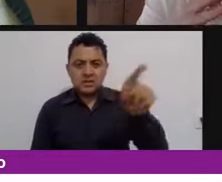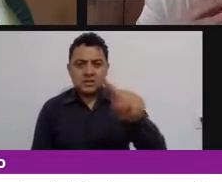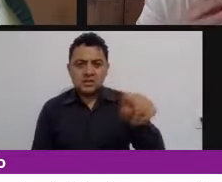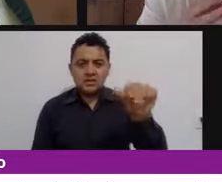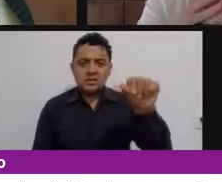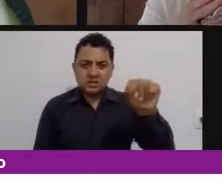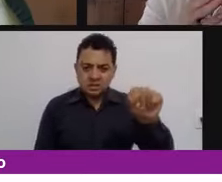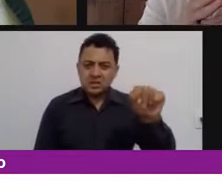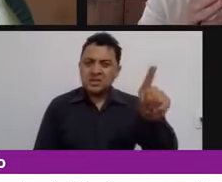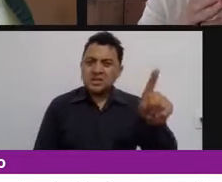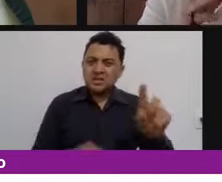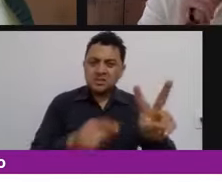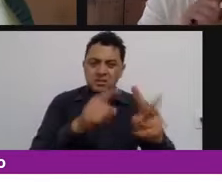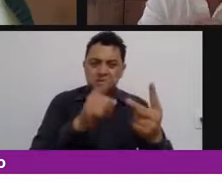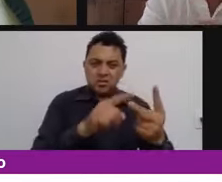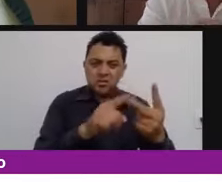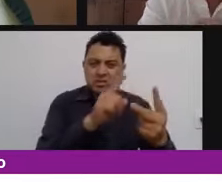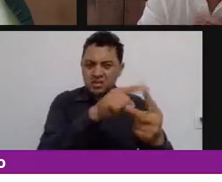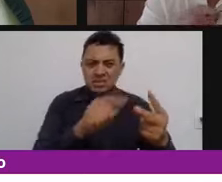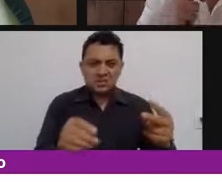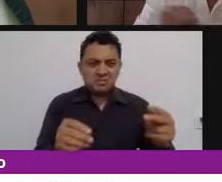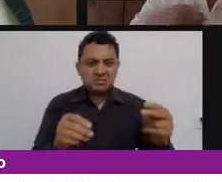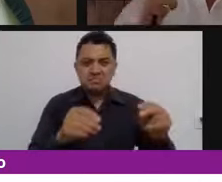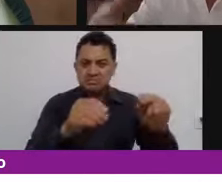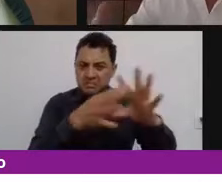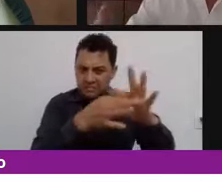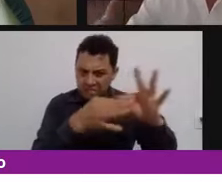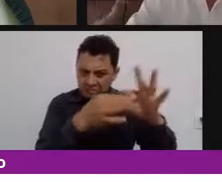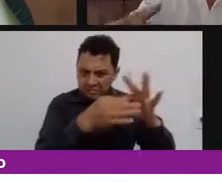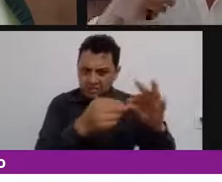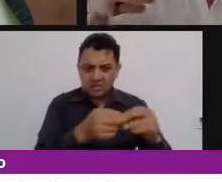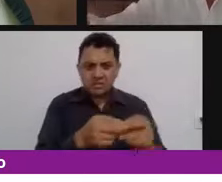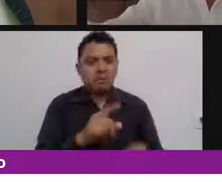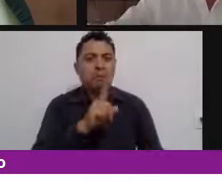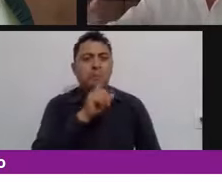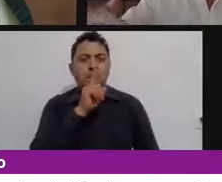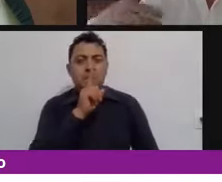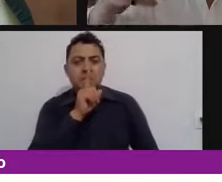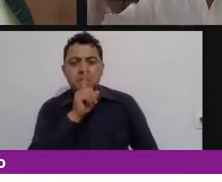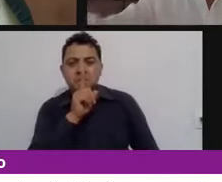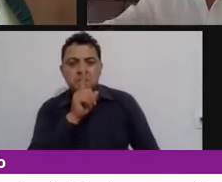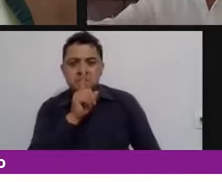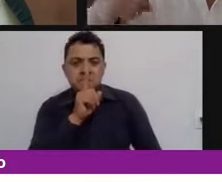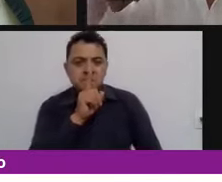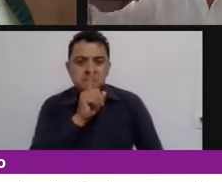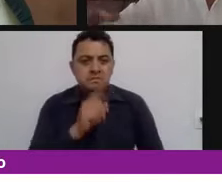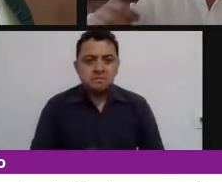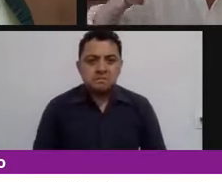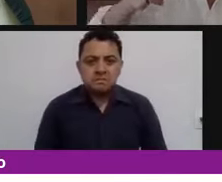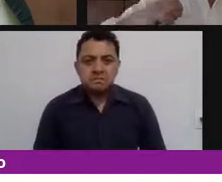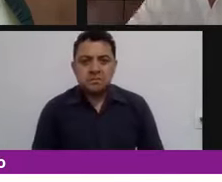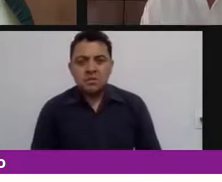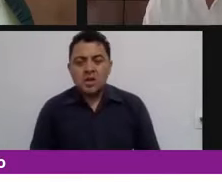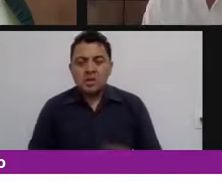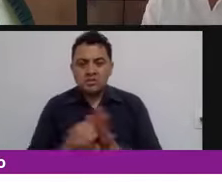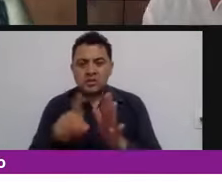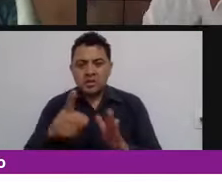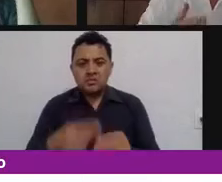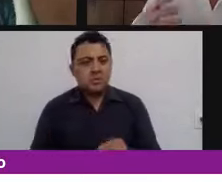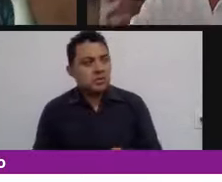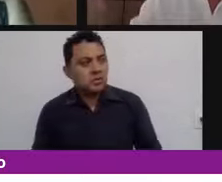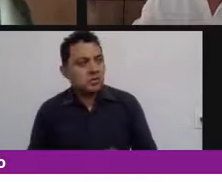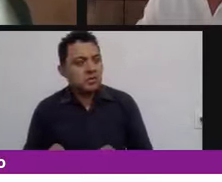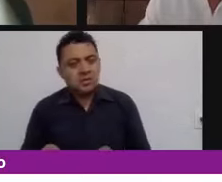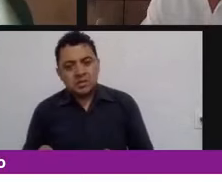el modelo básico que tendrías que utilizar sobre tu primer sueldo o cómo manejarte es muy tarde cuando de repente estás endeudado con tarjetas con